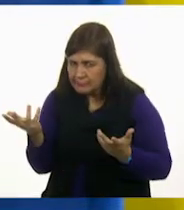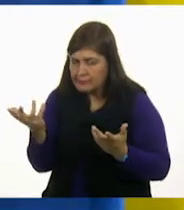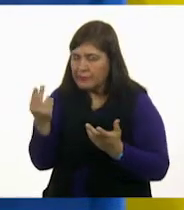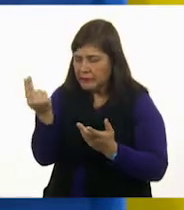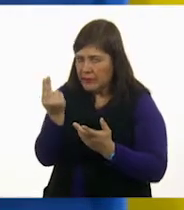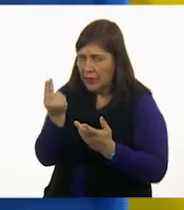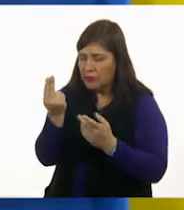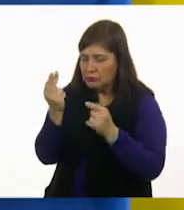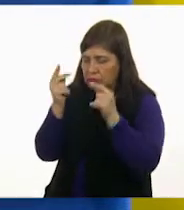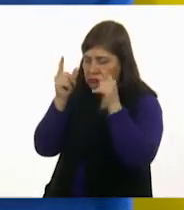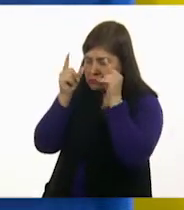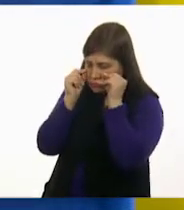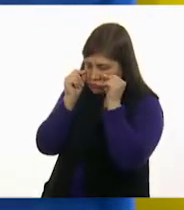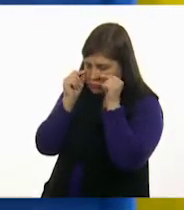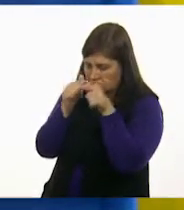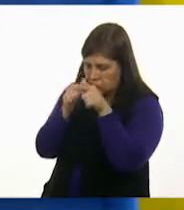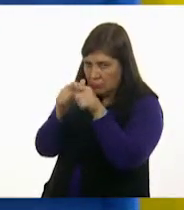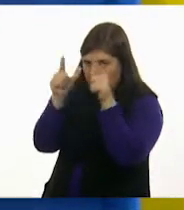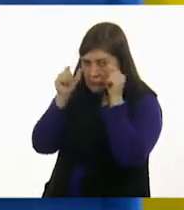Cierra tus ojos. Mantén tus ojos cerrados.